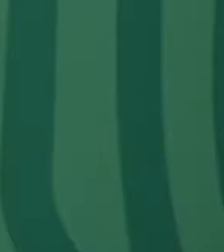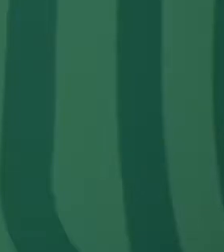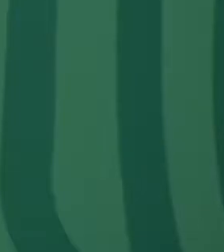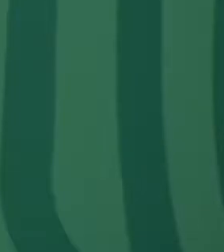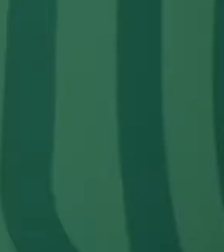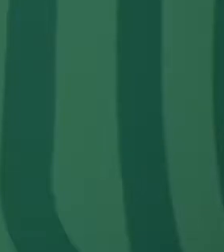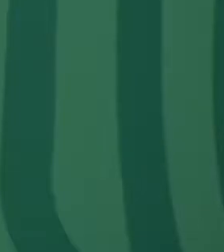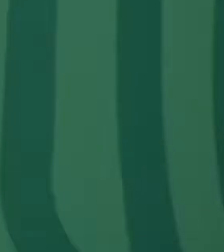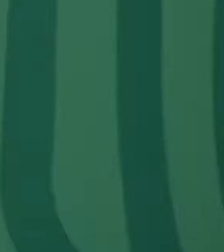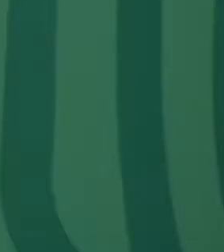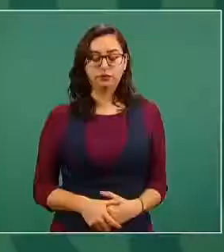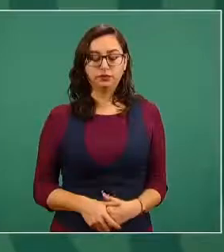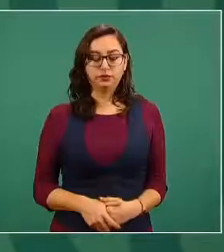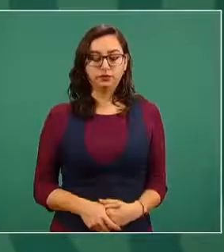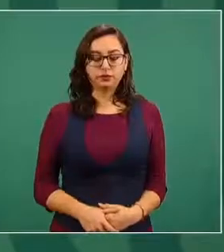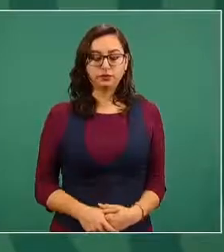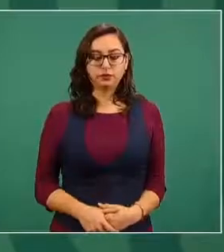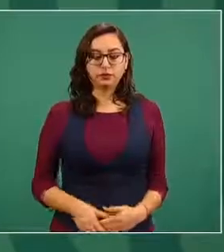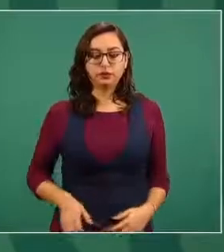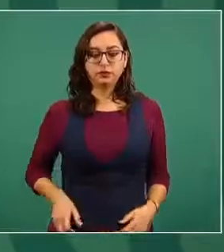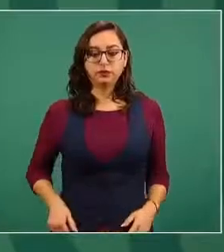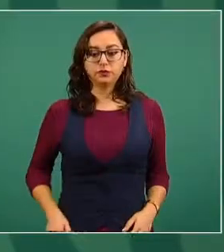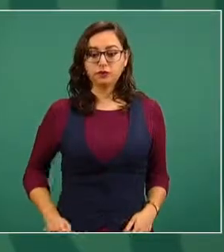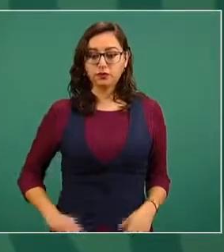ahí, abierto,